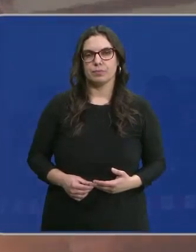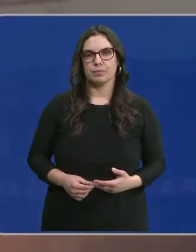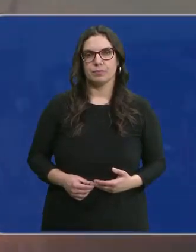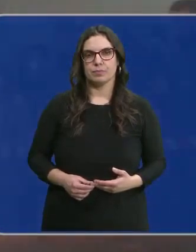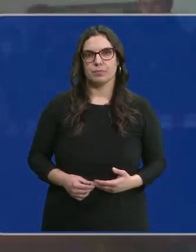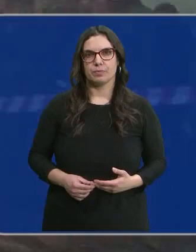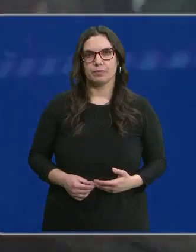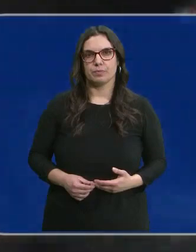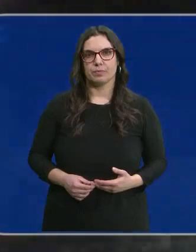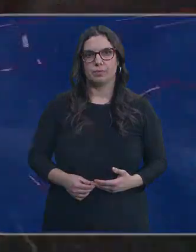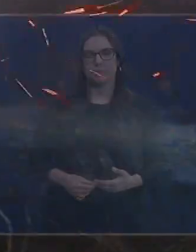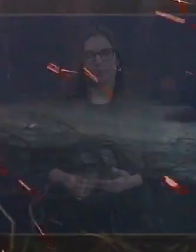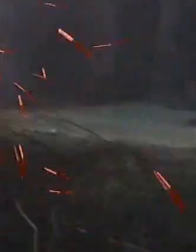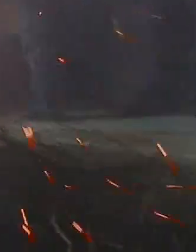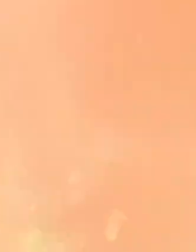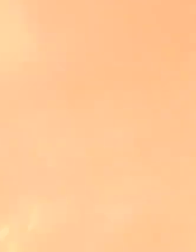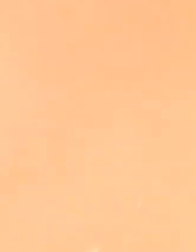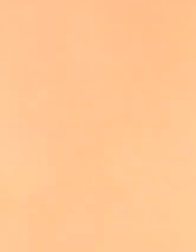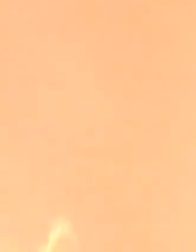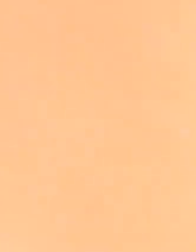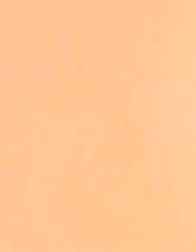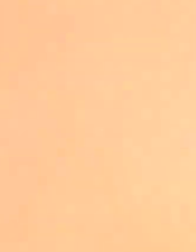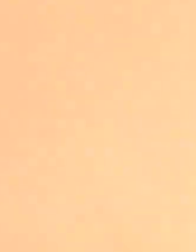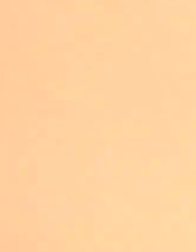San Bartolomé de Pinares.